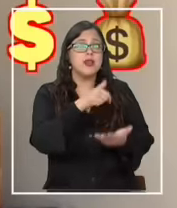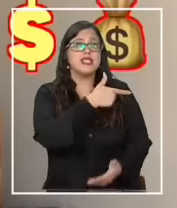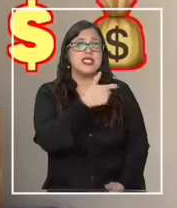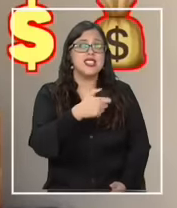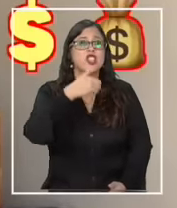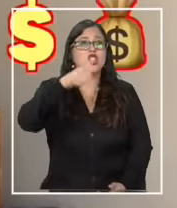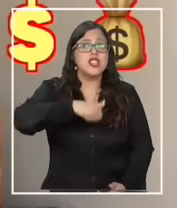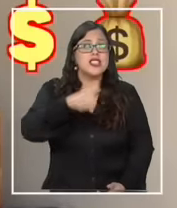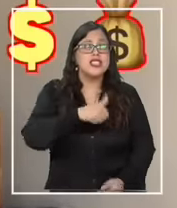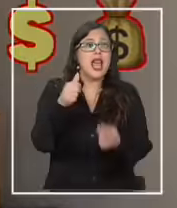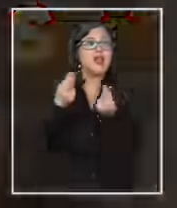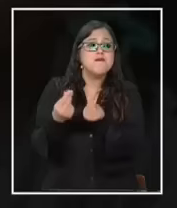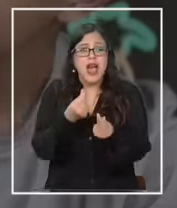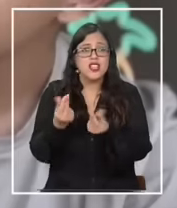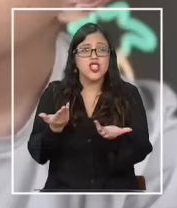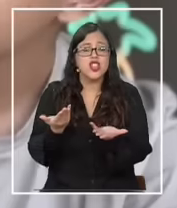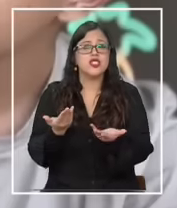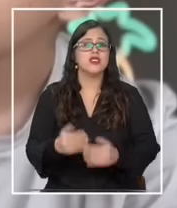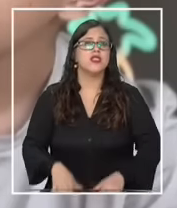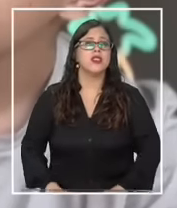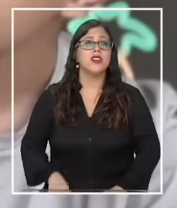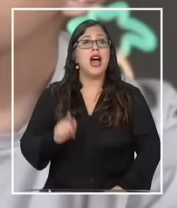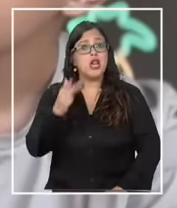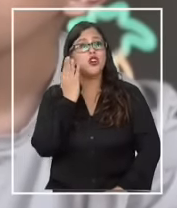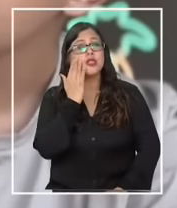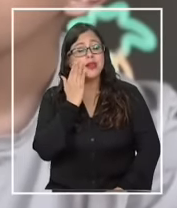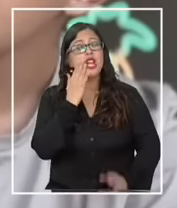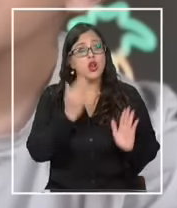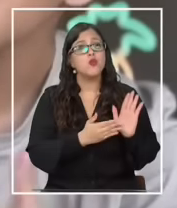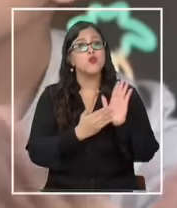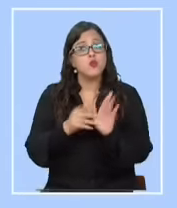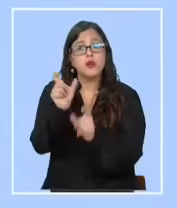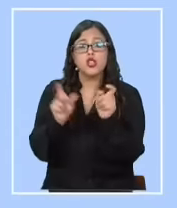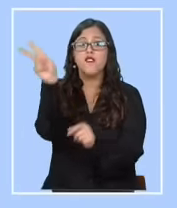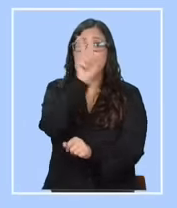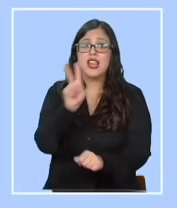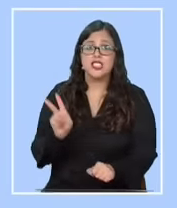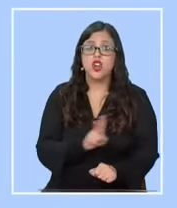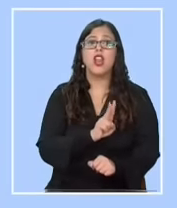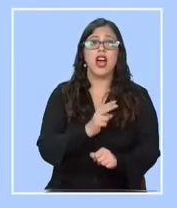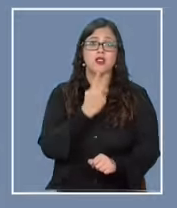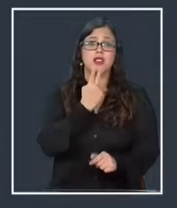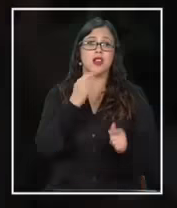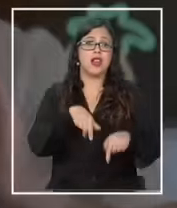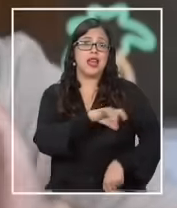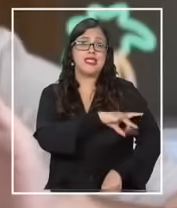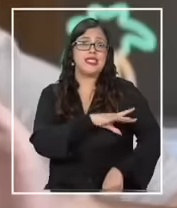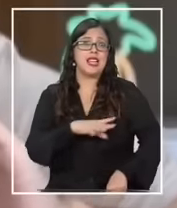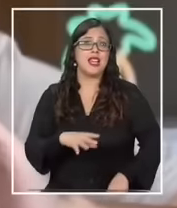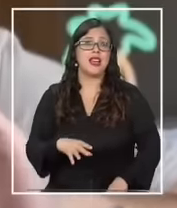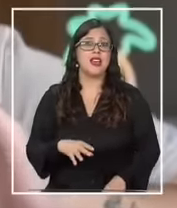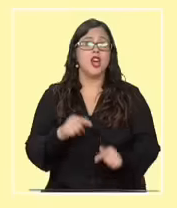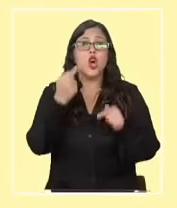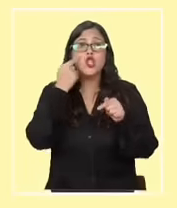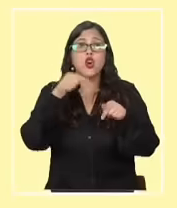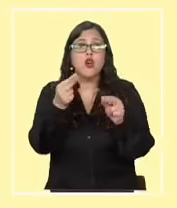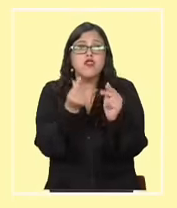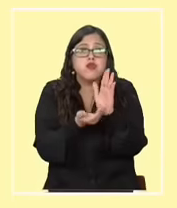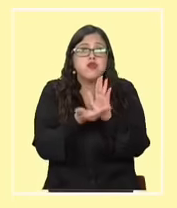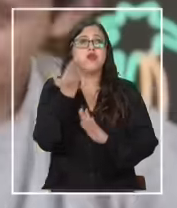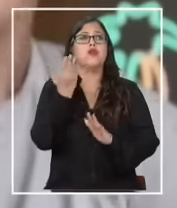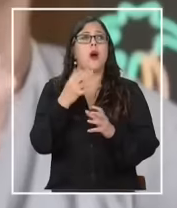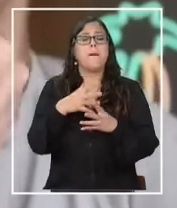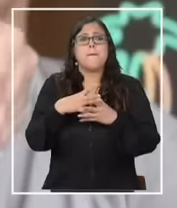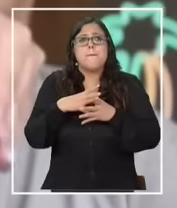168.716 pesos con simpatía lo muestran unos venezolanos avecindados en Chile y es que sabemos que la inflación ha subido